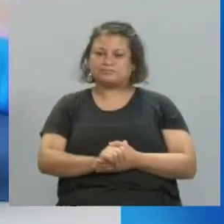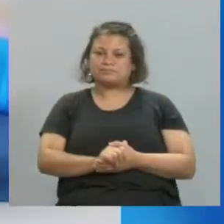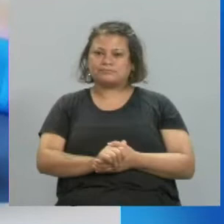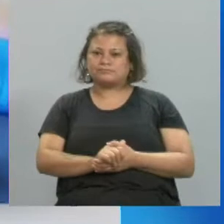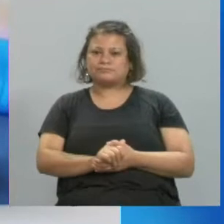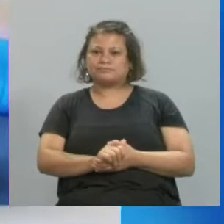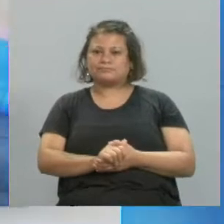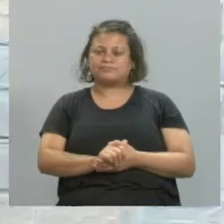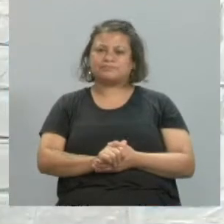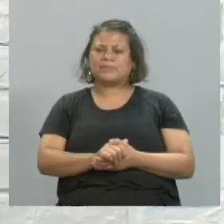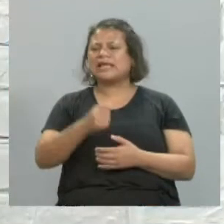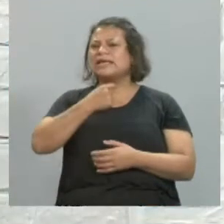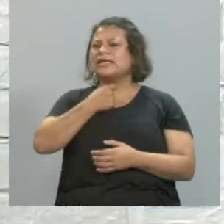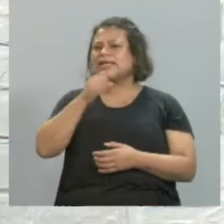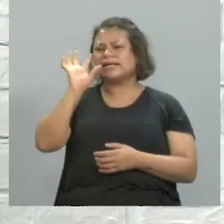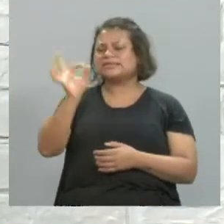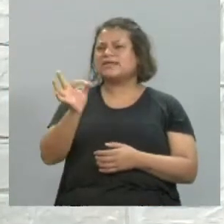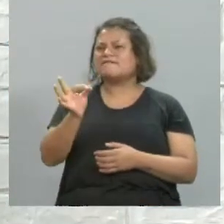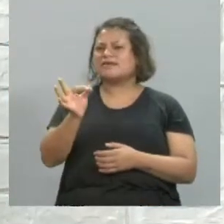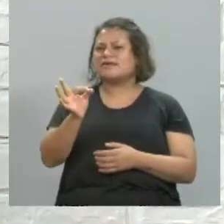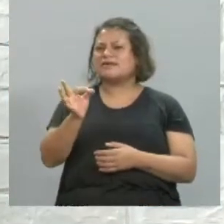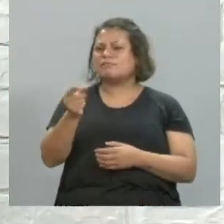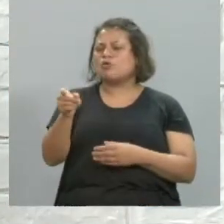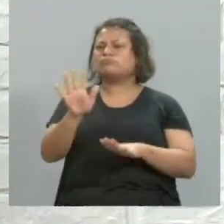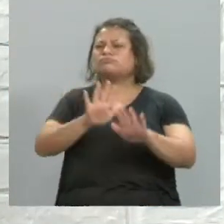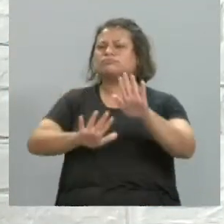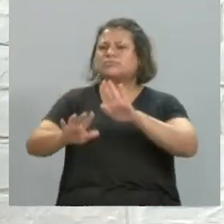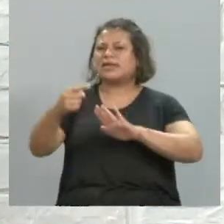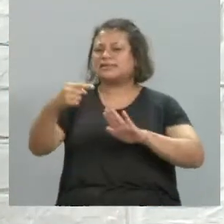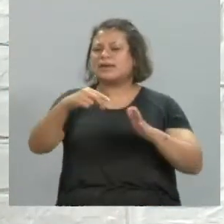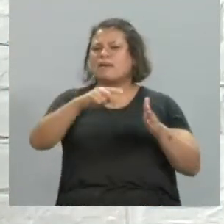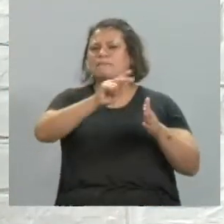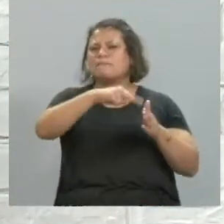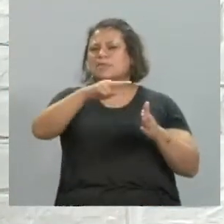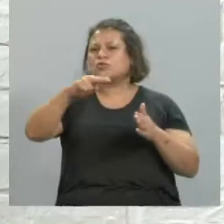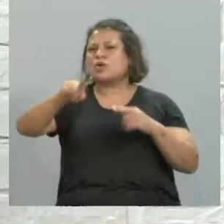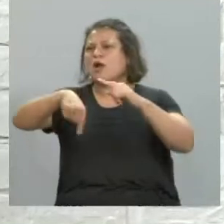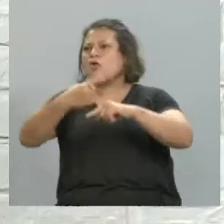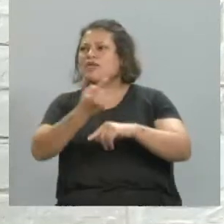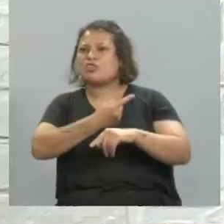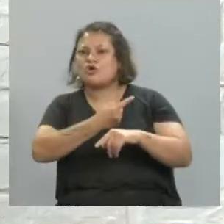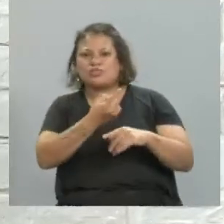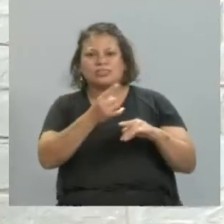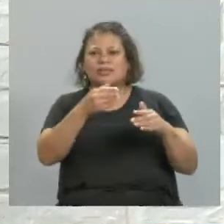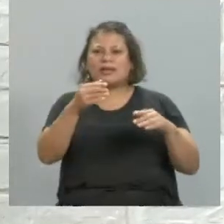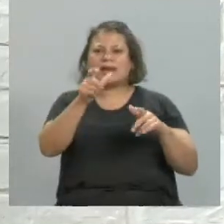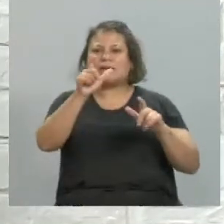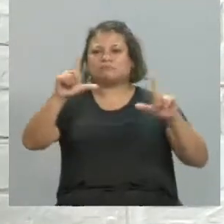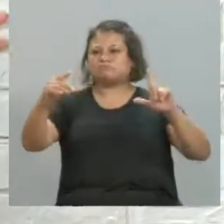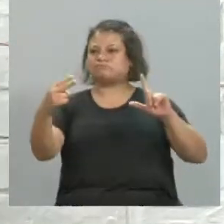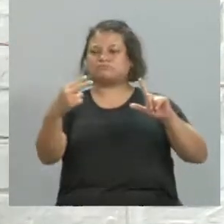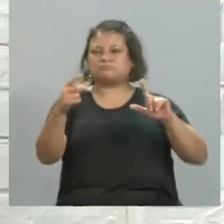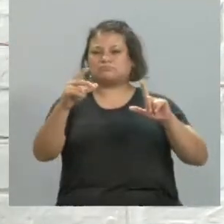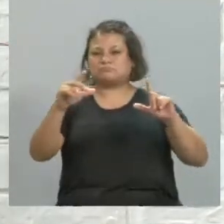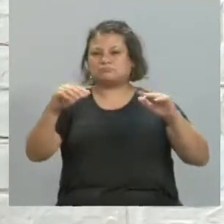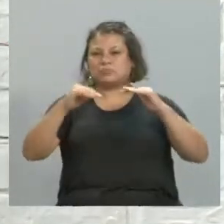viendo, Juan, y quieren saber un poquito más de lo que haces, ver otras obras, dónde se pueden meter, los televidentes, para chupir